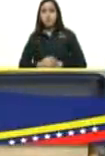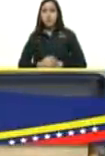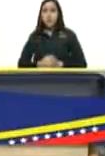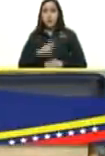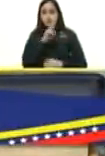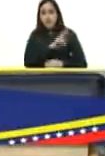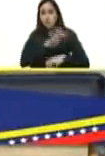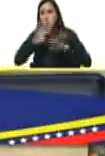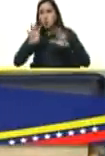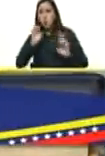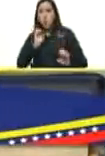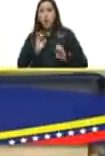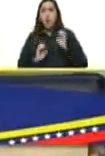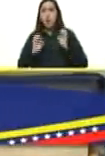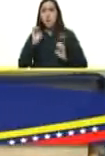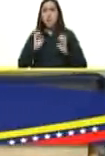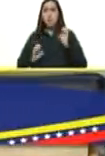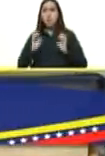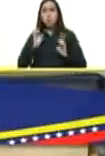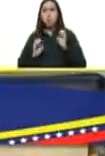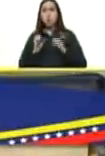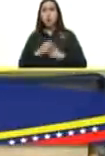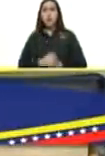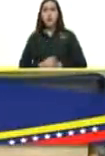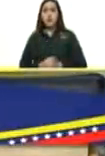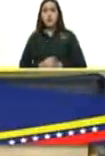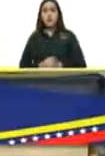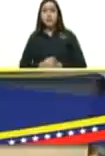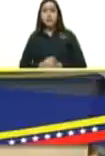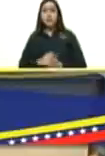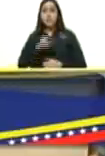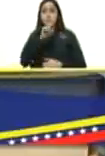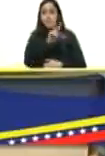29 emociones 29